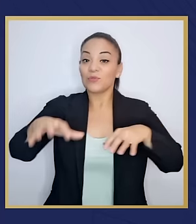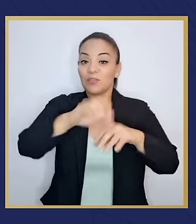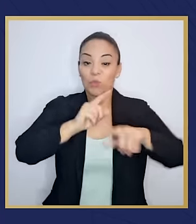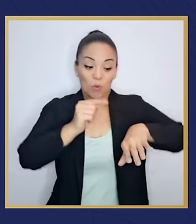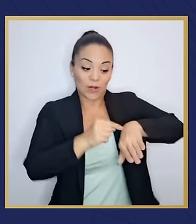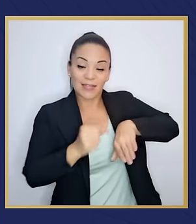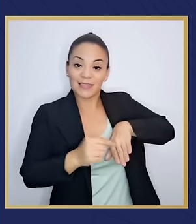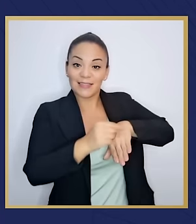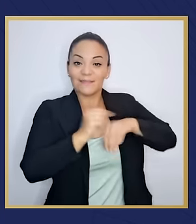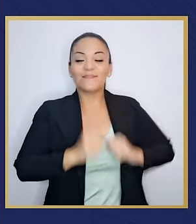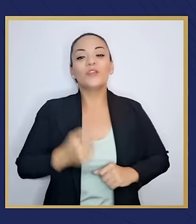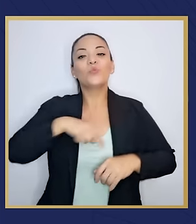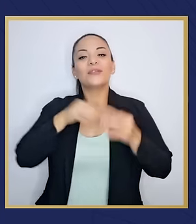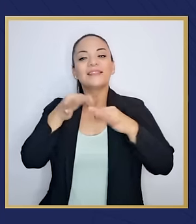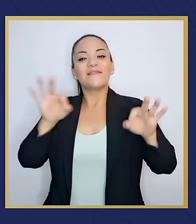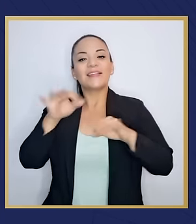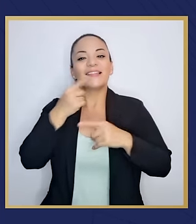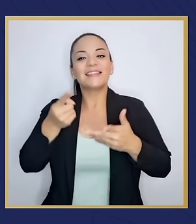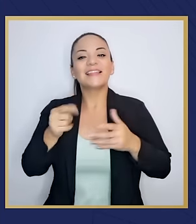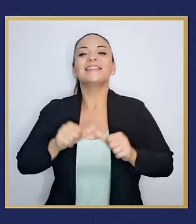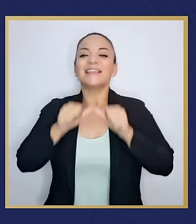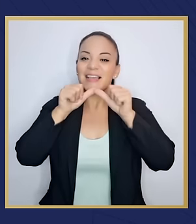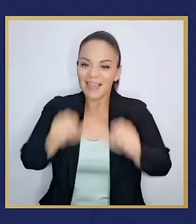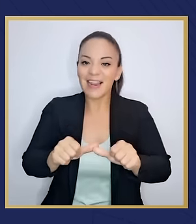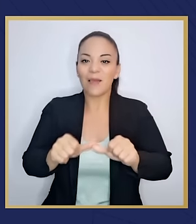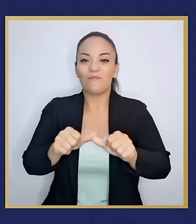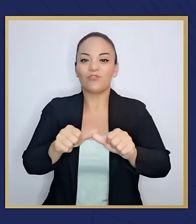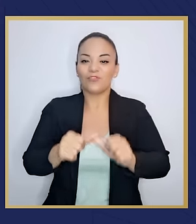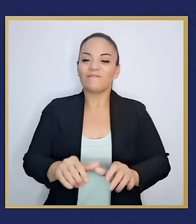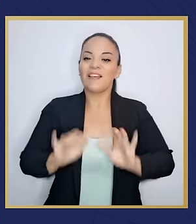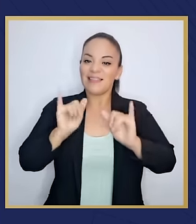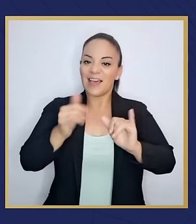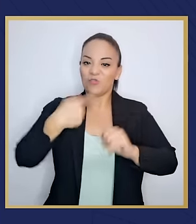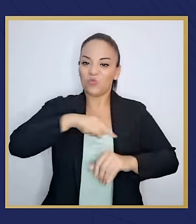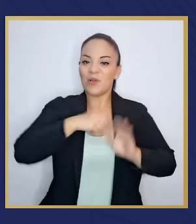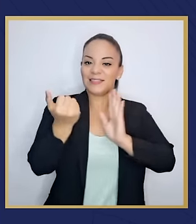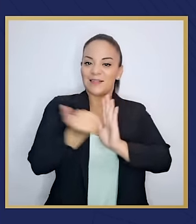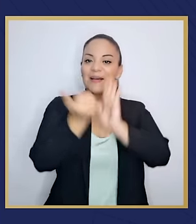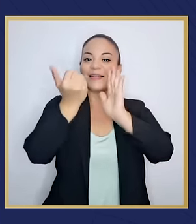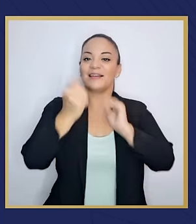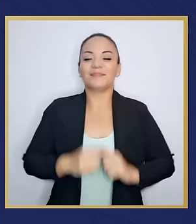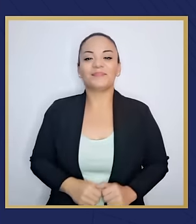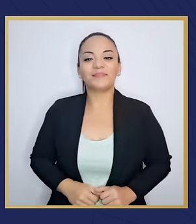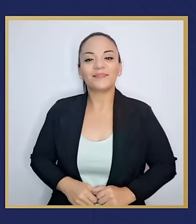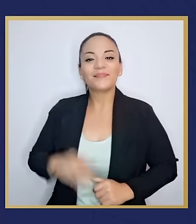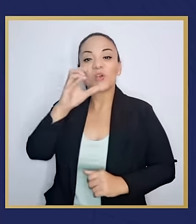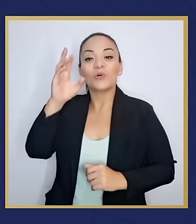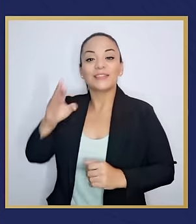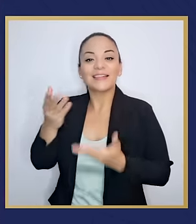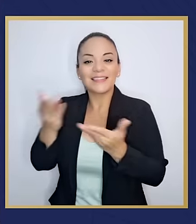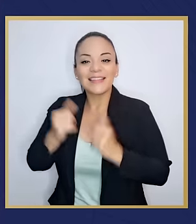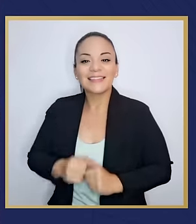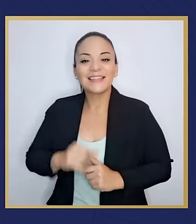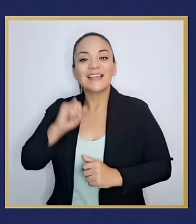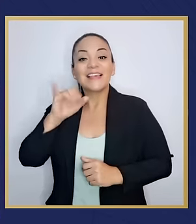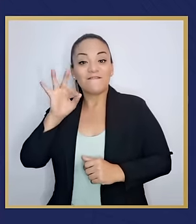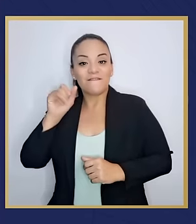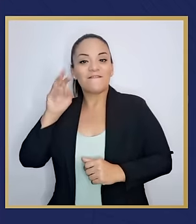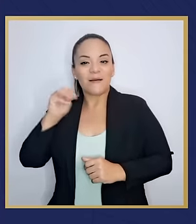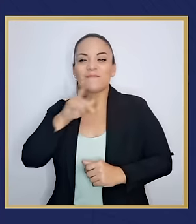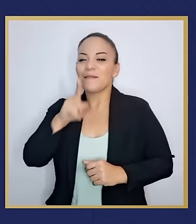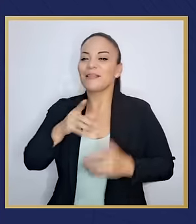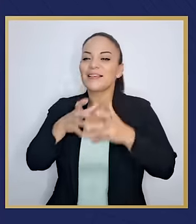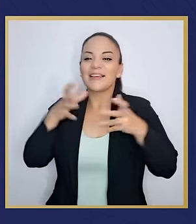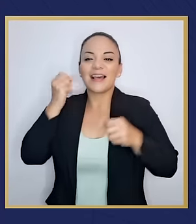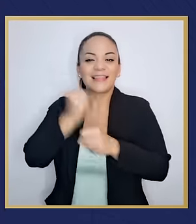cantono. Como nuestro lema lo dice, seguiremos dejando huella. Costa Ricenses, el IFAN está haciendo